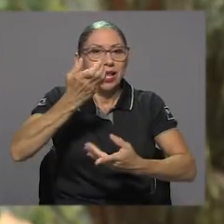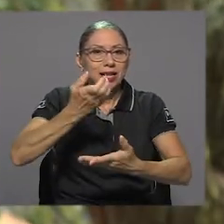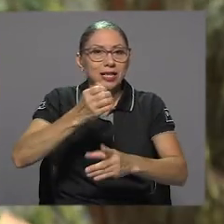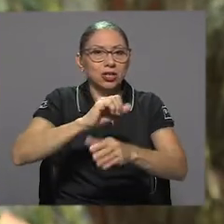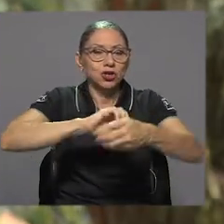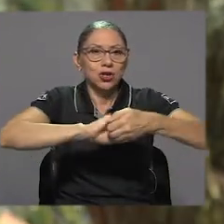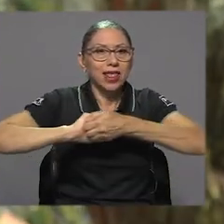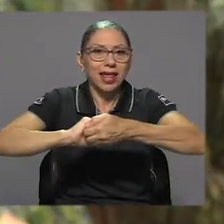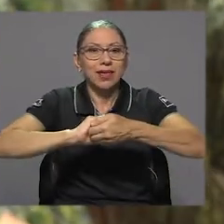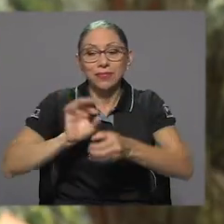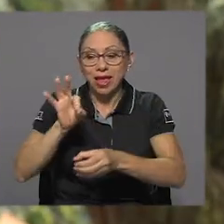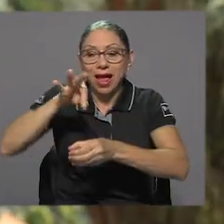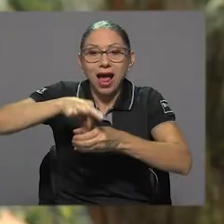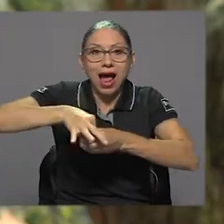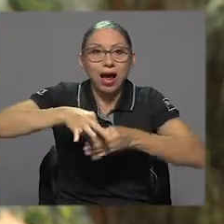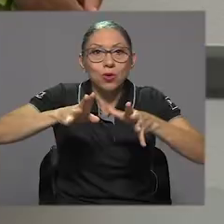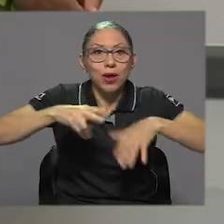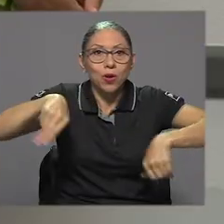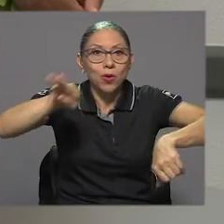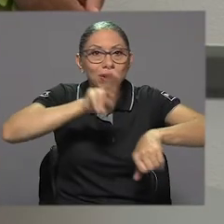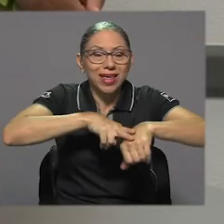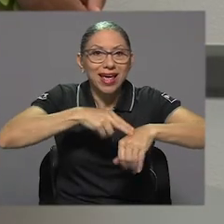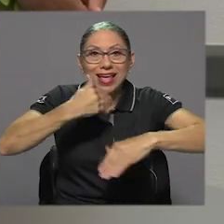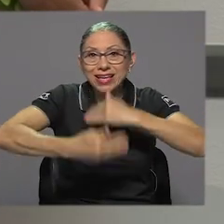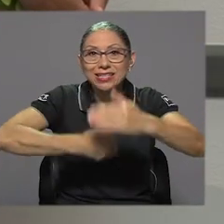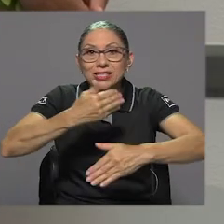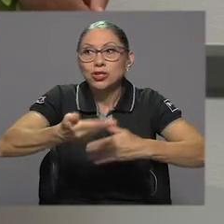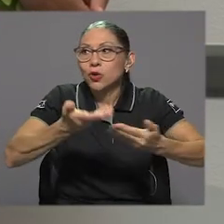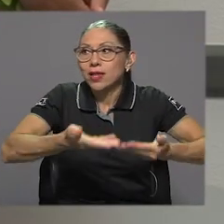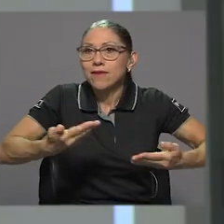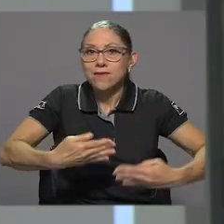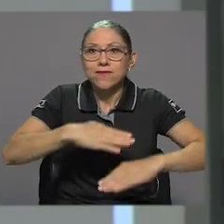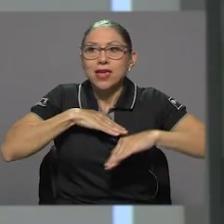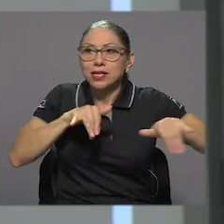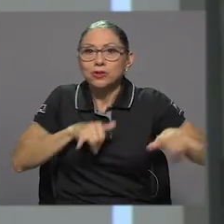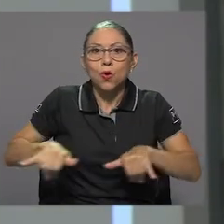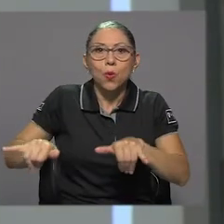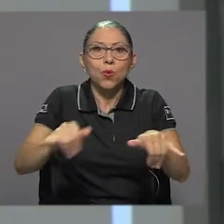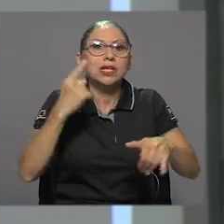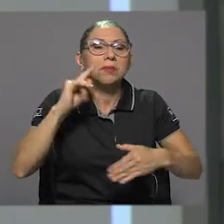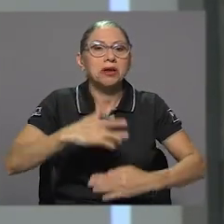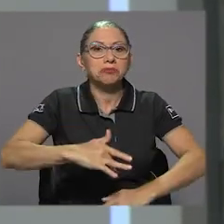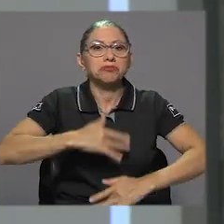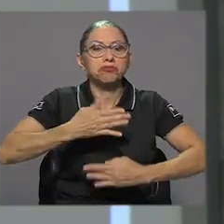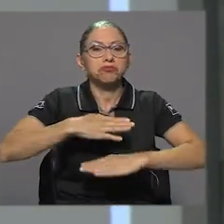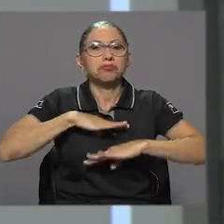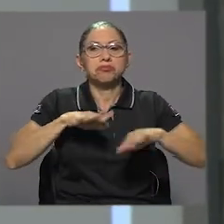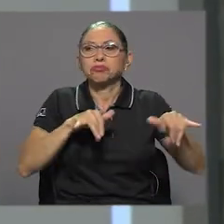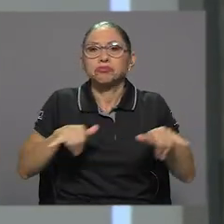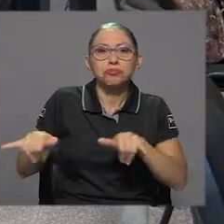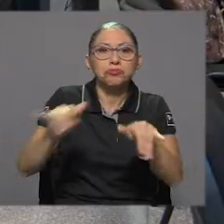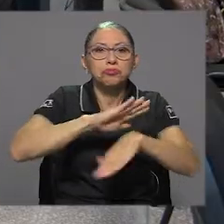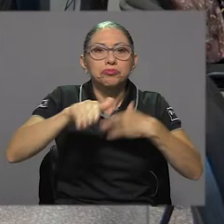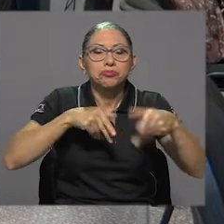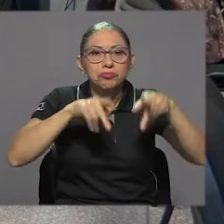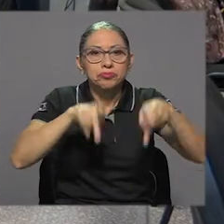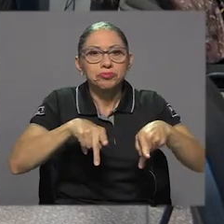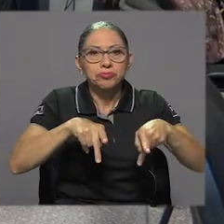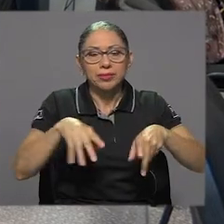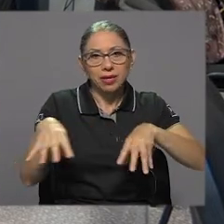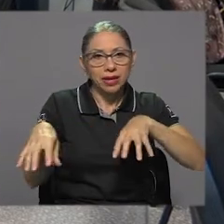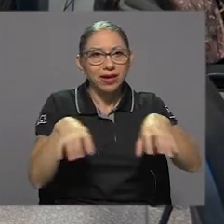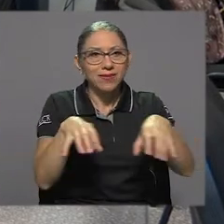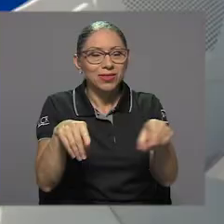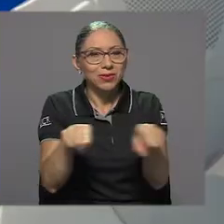economía social solidaria, la agroecología, la gestión de bienes comunes para el bienestar común en general. El